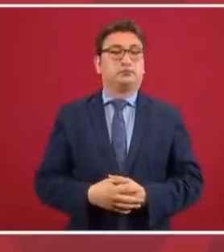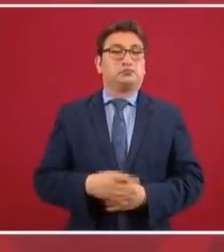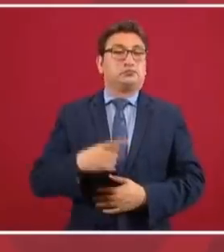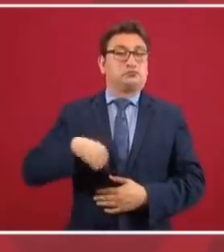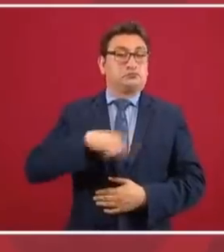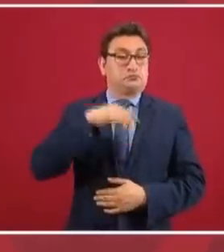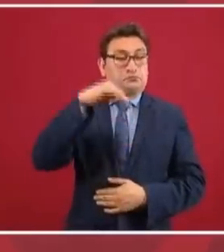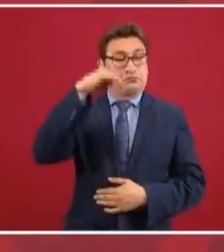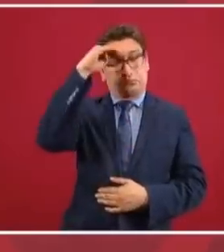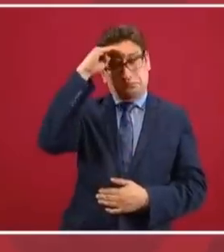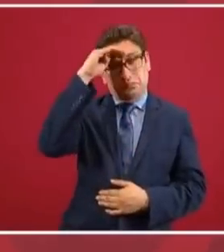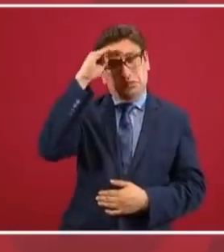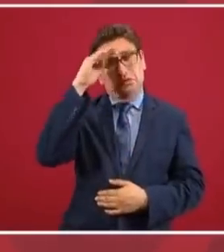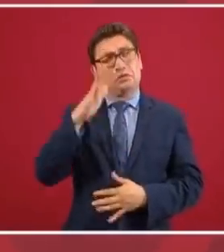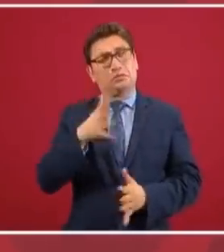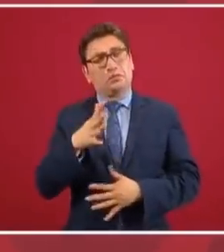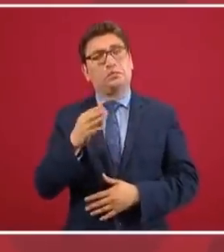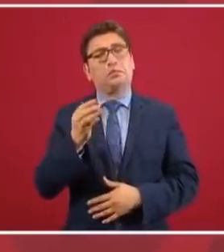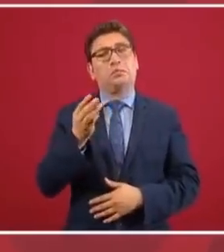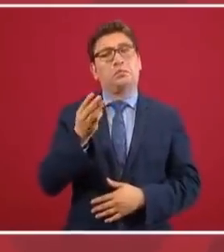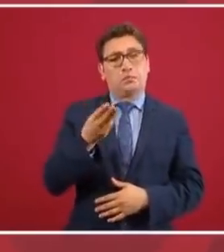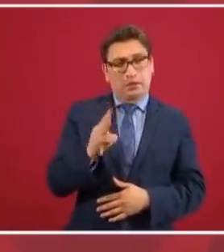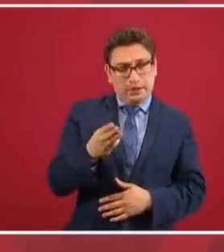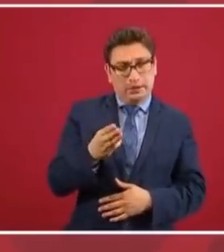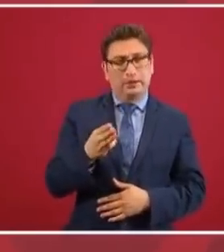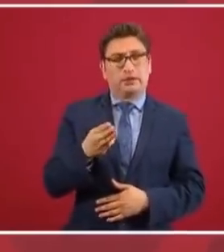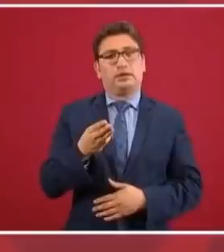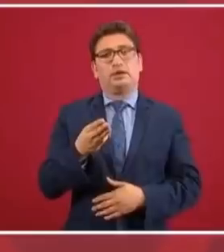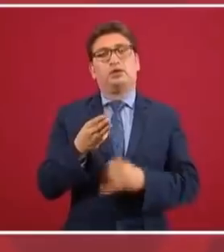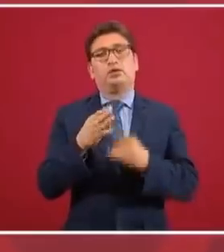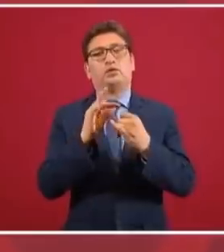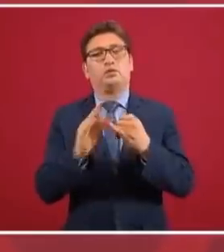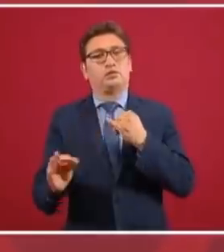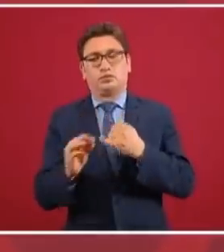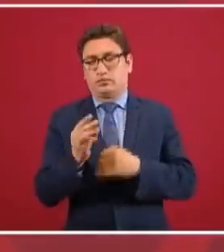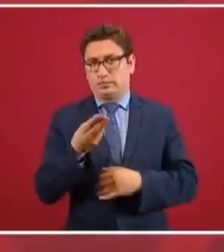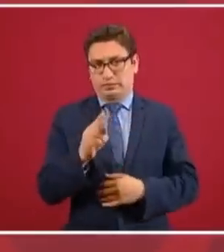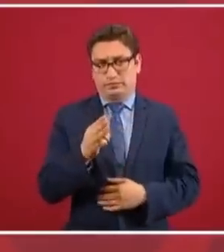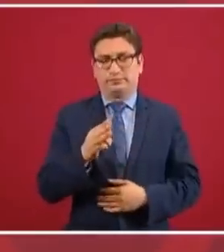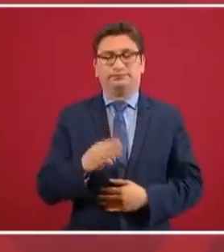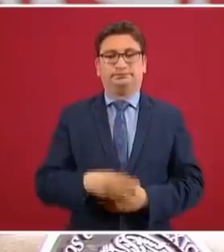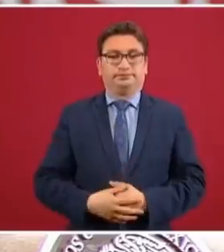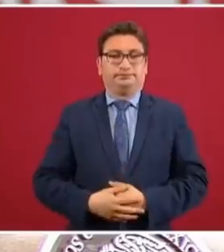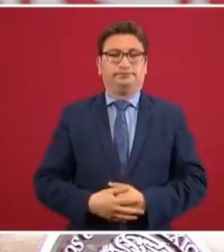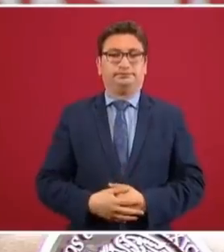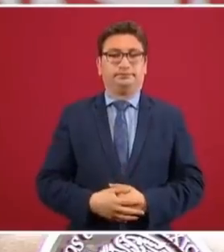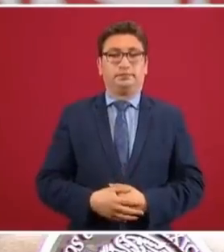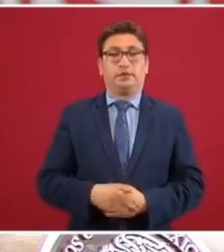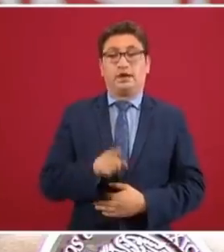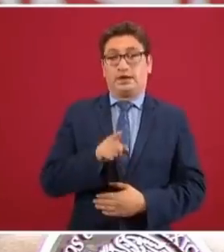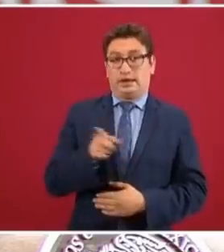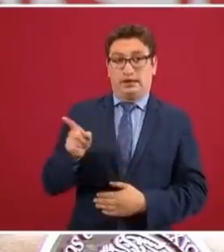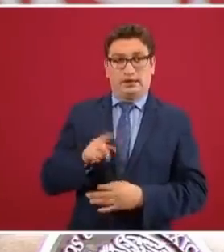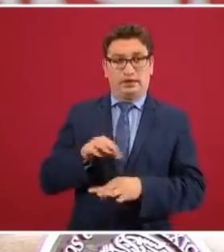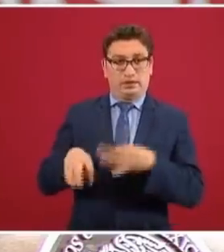mayo, a más tardar, a finales de mayo, van a tener